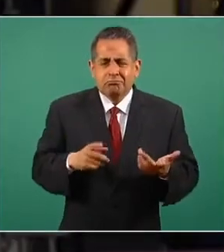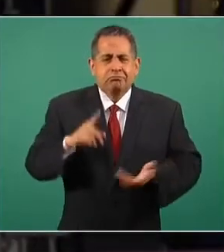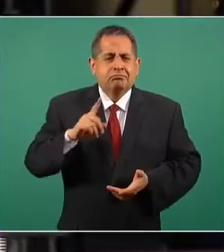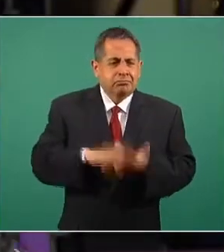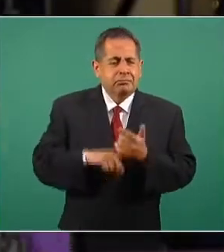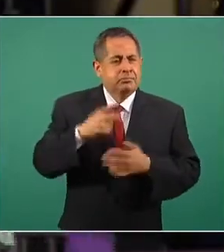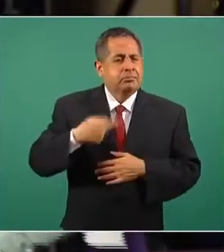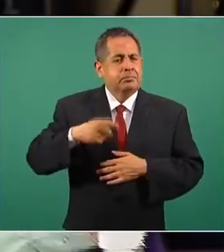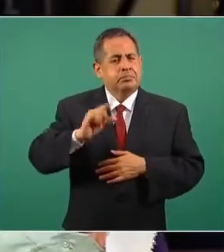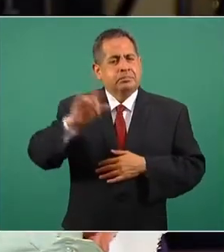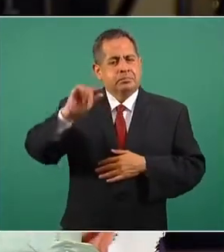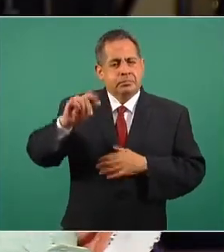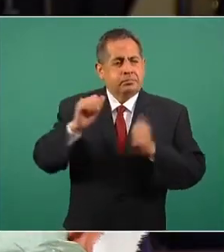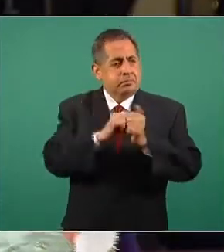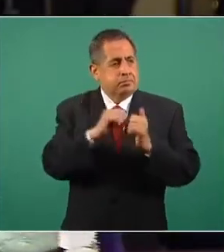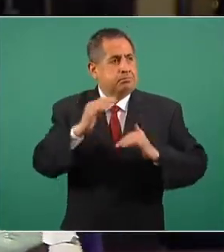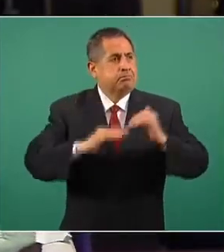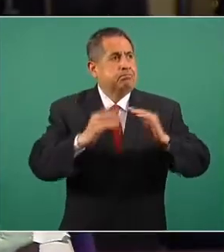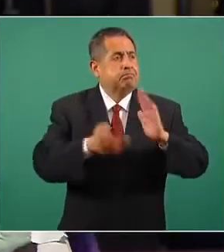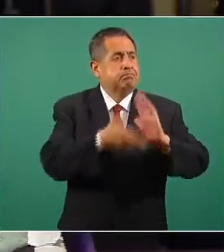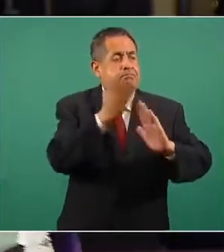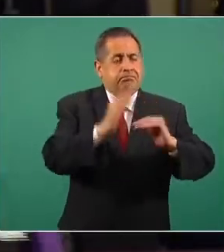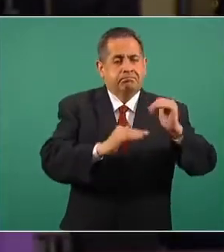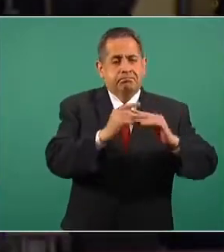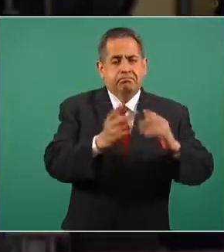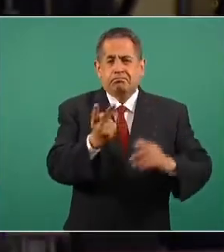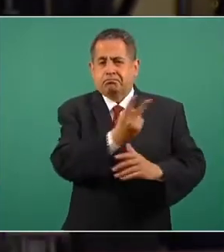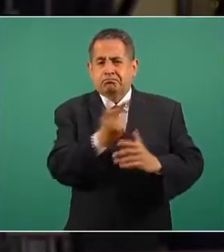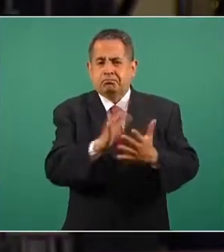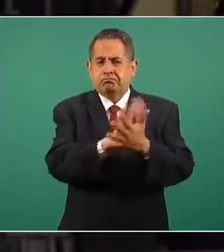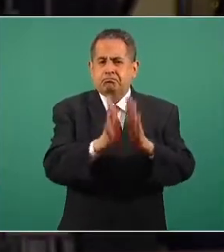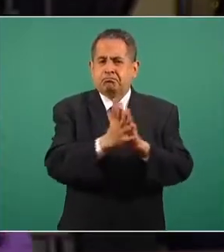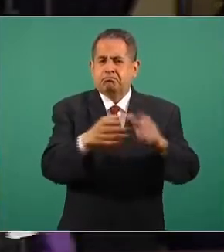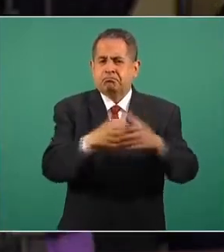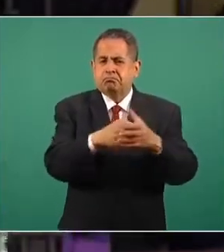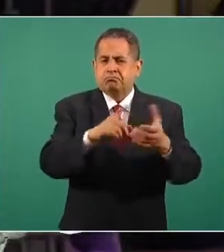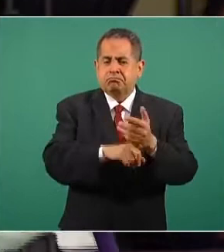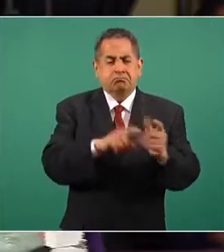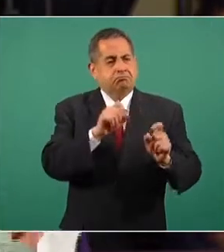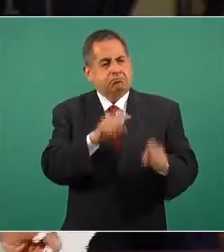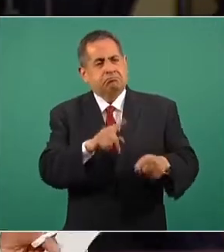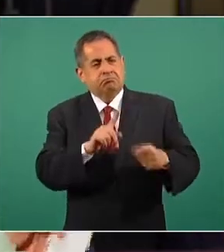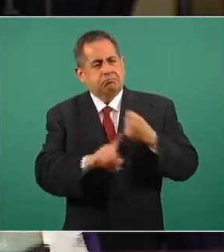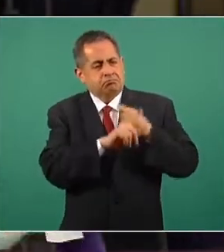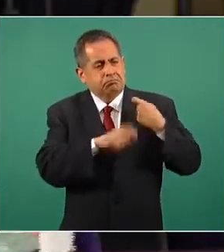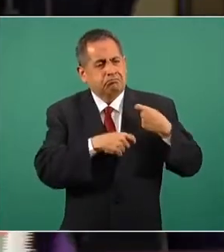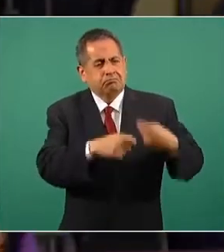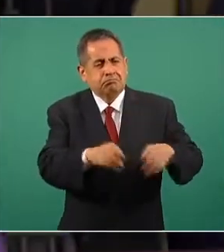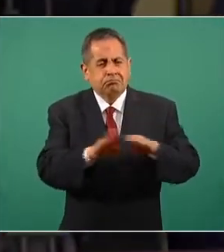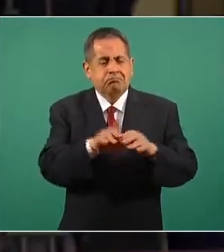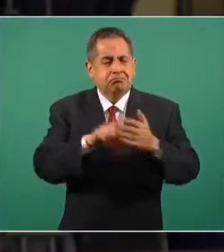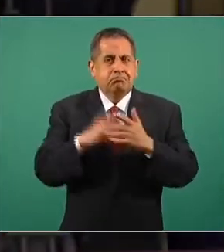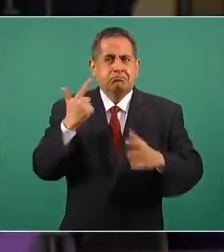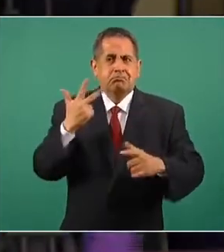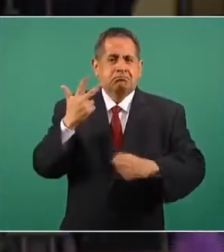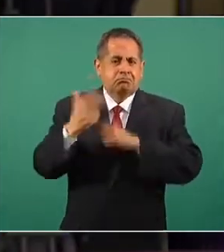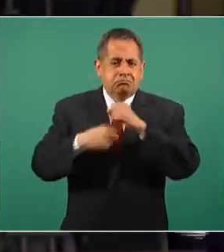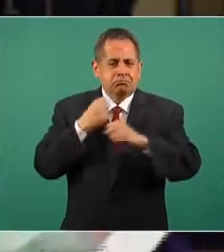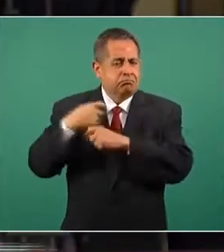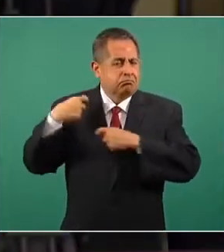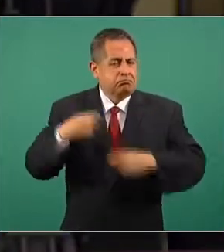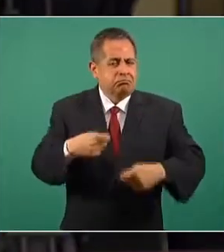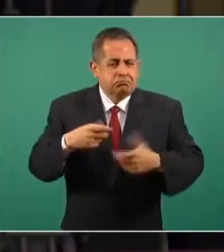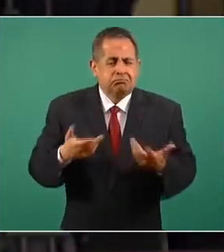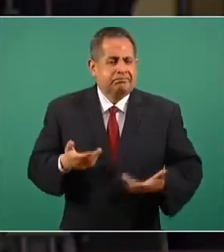con el constructor, está coludido y este problema viene de ocho, siete años. Y ahora que